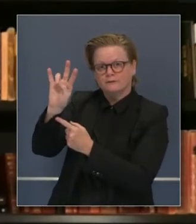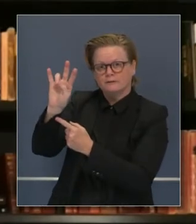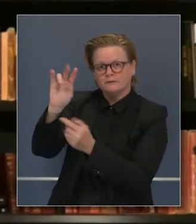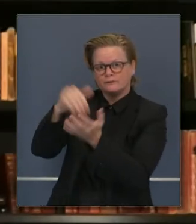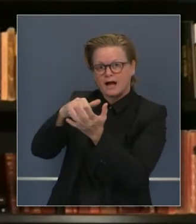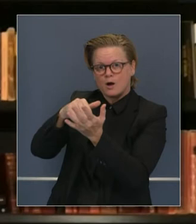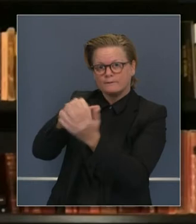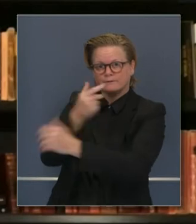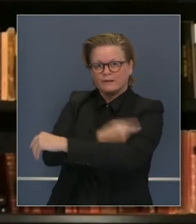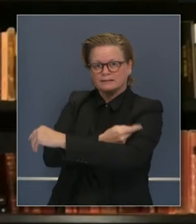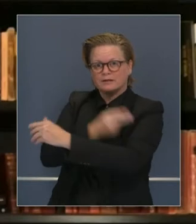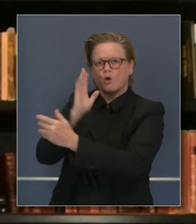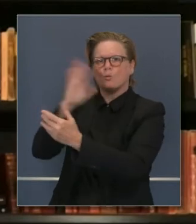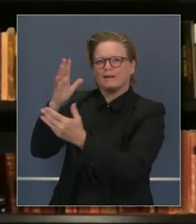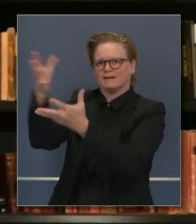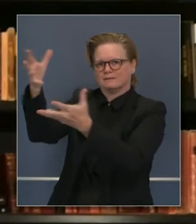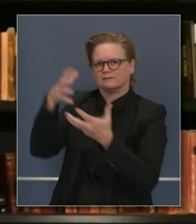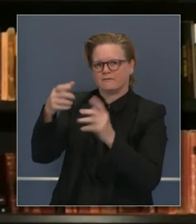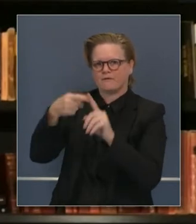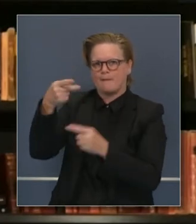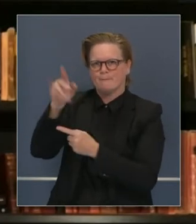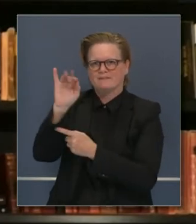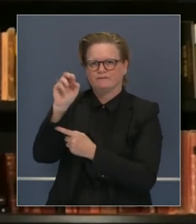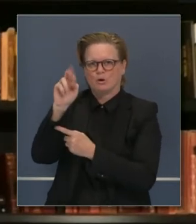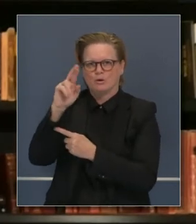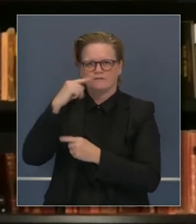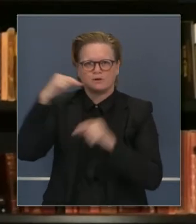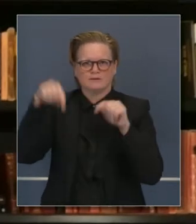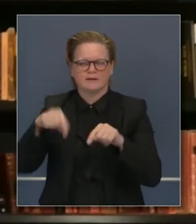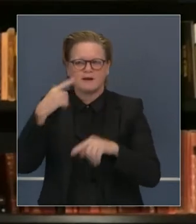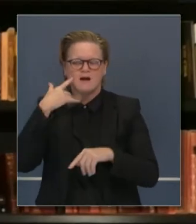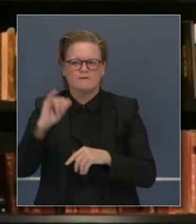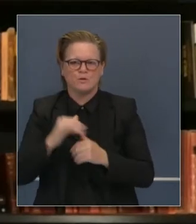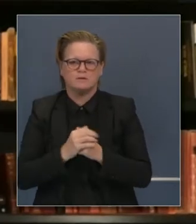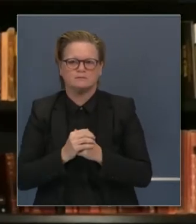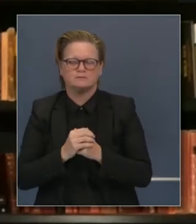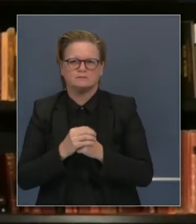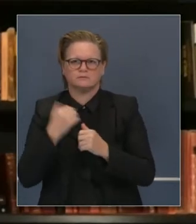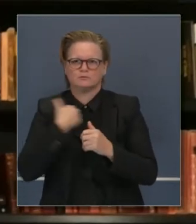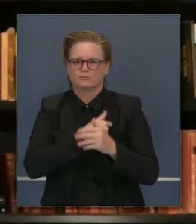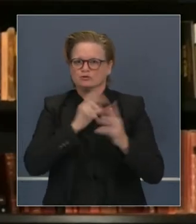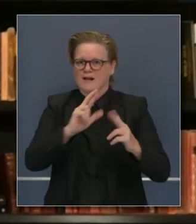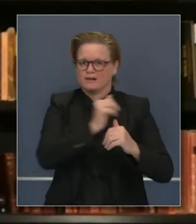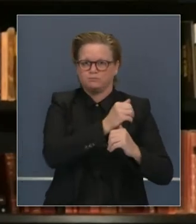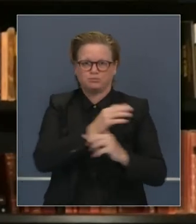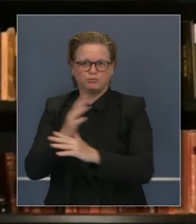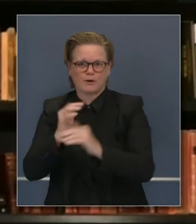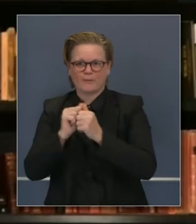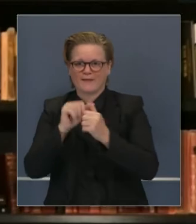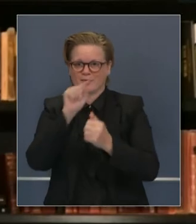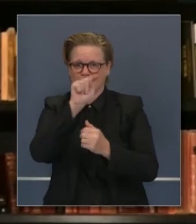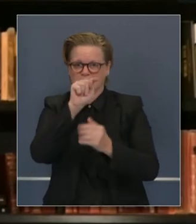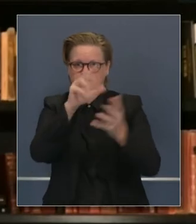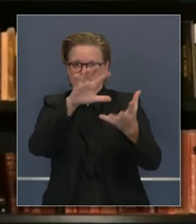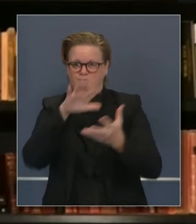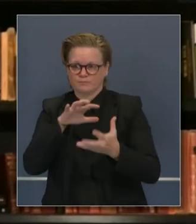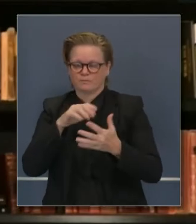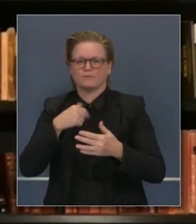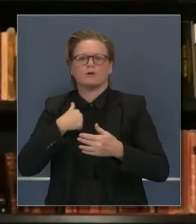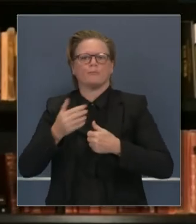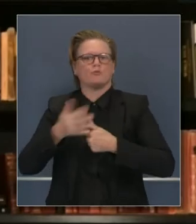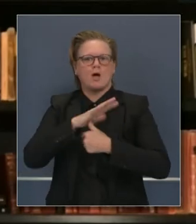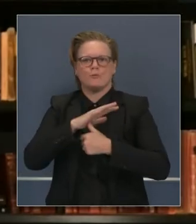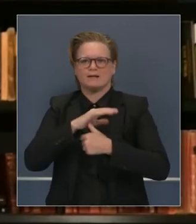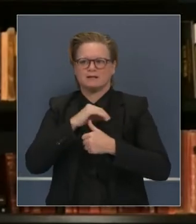específicas. Y estamos trabajando en ese número como un número real. estamos organizando estos tres niveles y